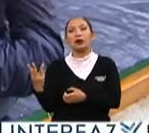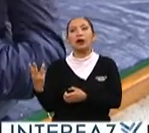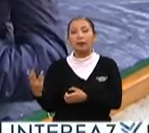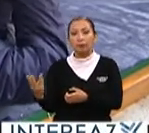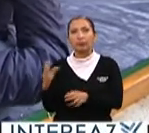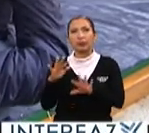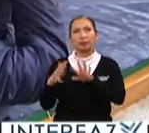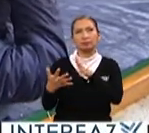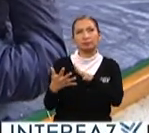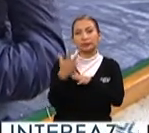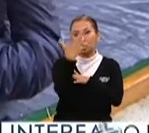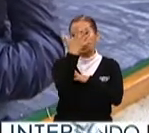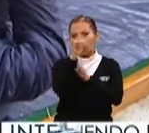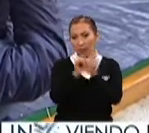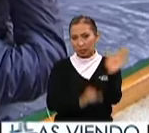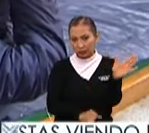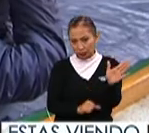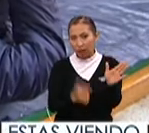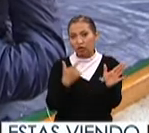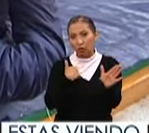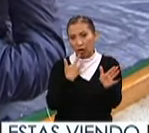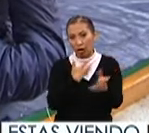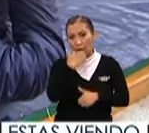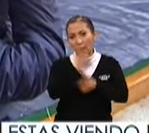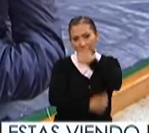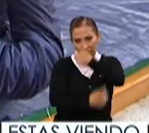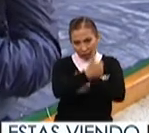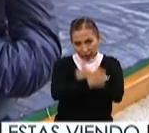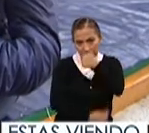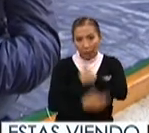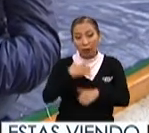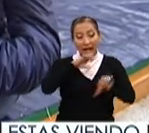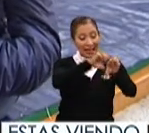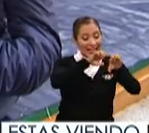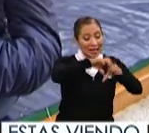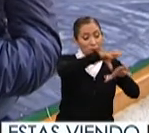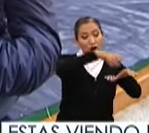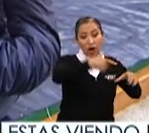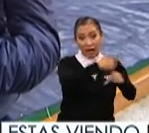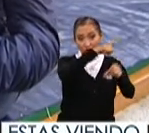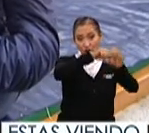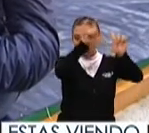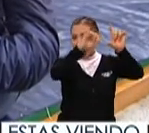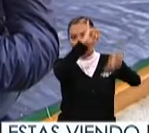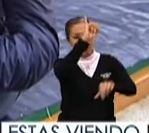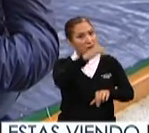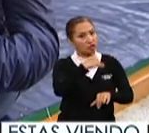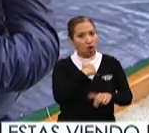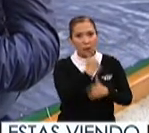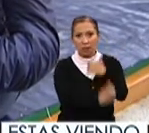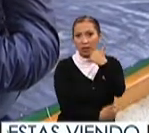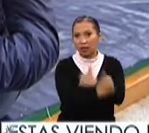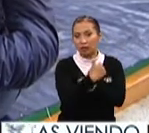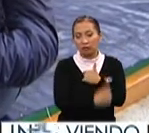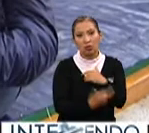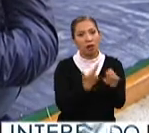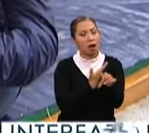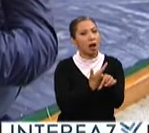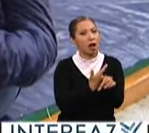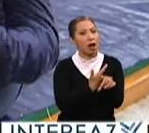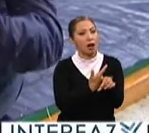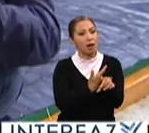hace aproximadamente 5 meses tuvimos una competencia por equipos nacional yo nunca había tenido una competencia grave